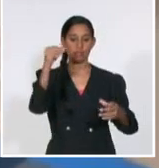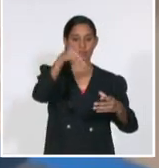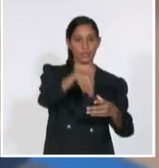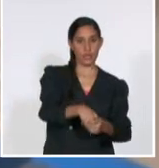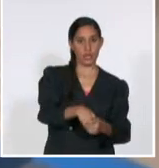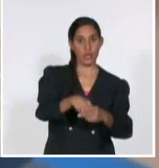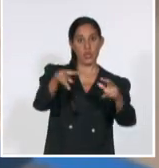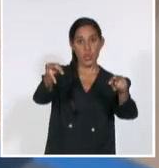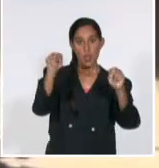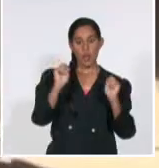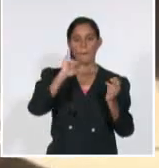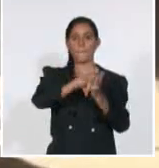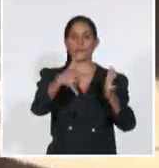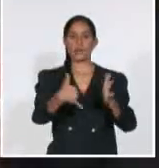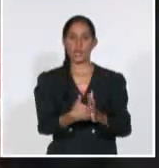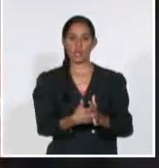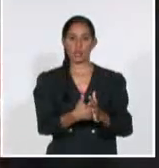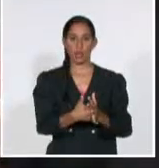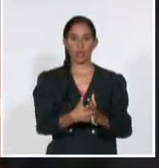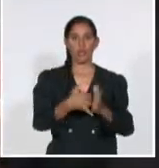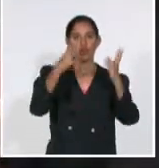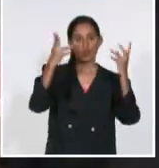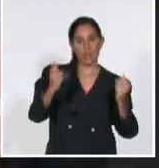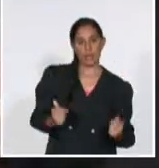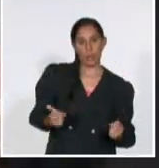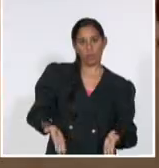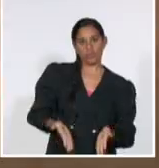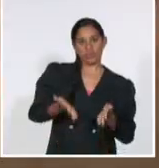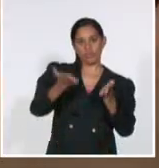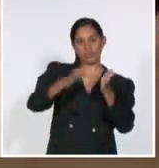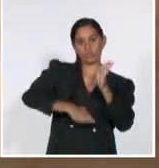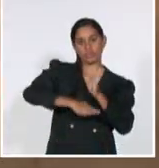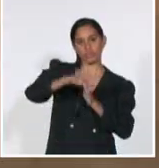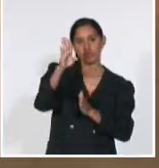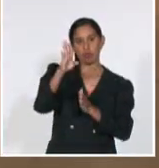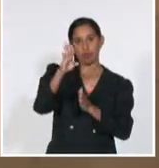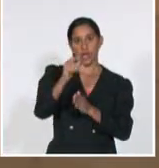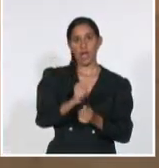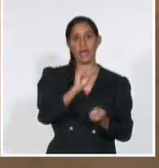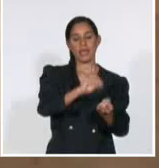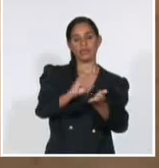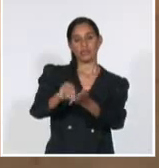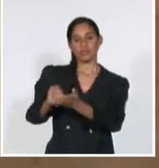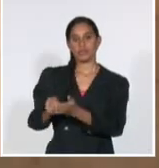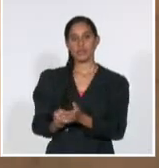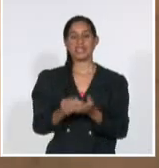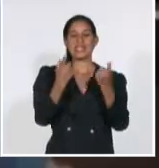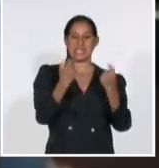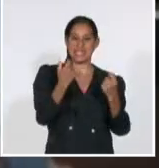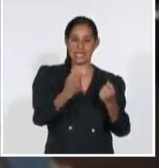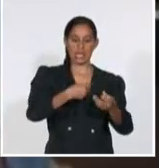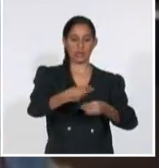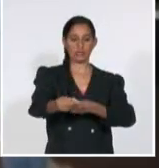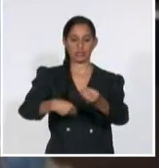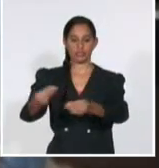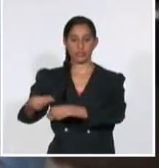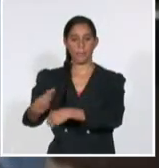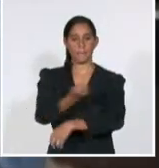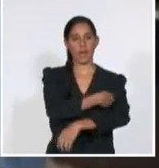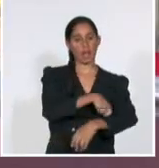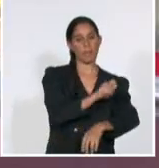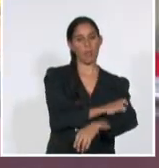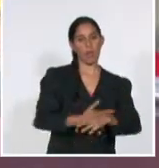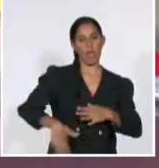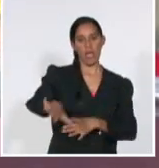proyectos, un mayor número destinado a abastecer el mercado interno con productos de primera necesidad y para la industria nacional.